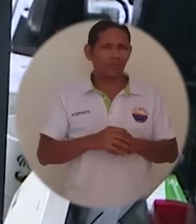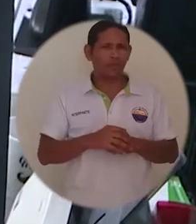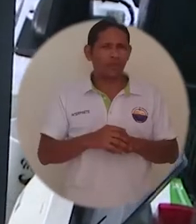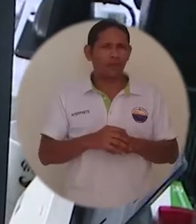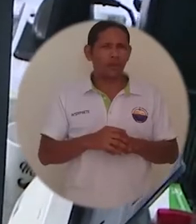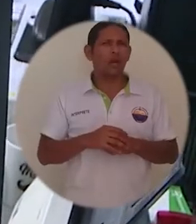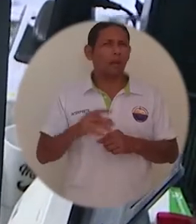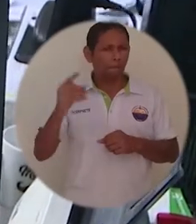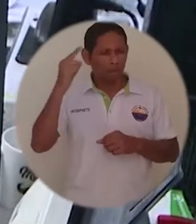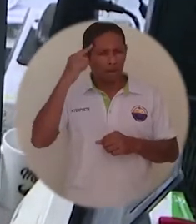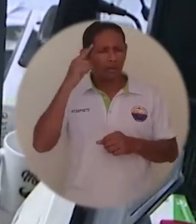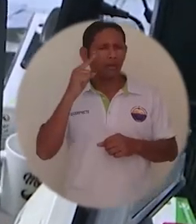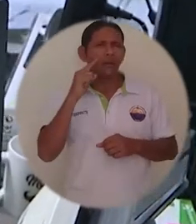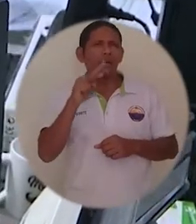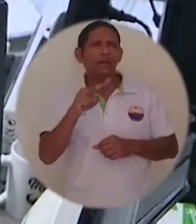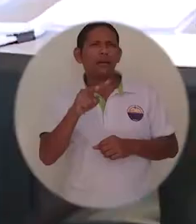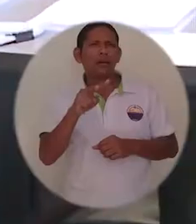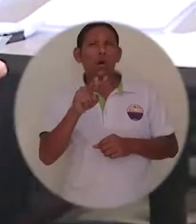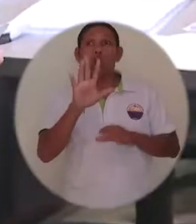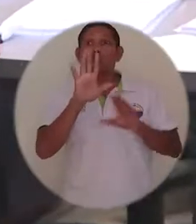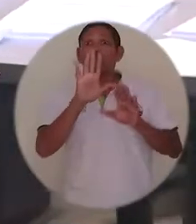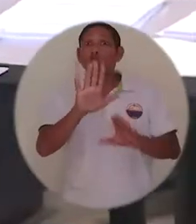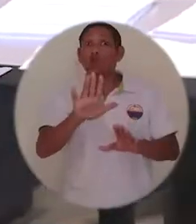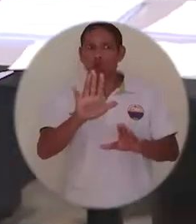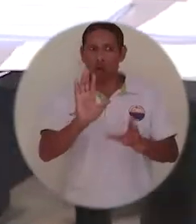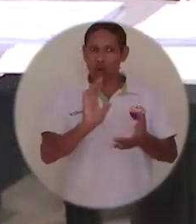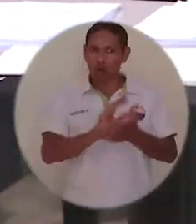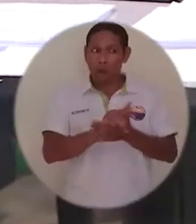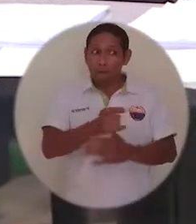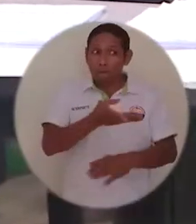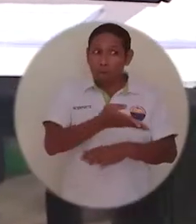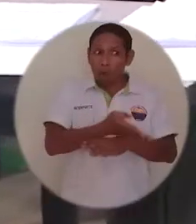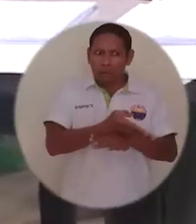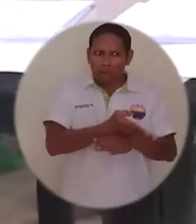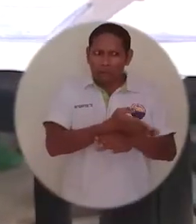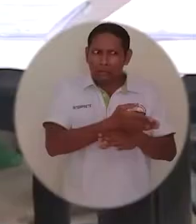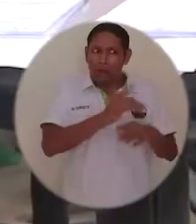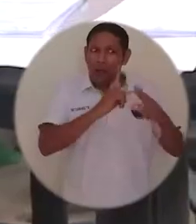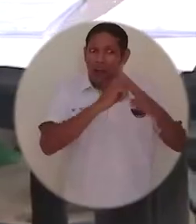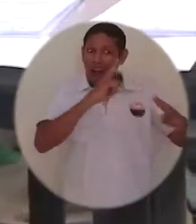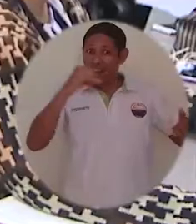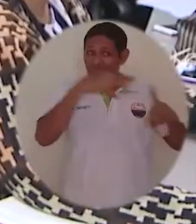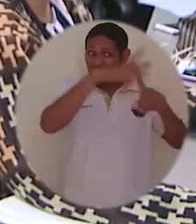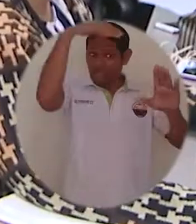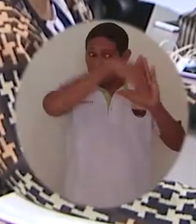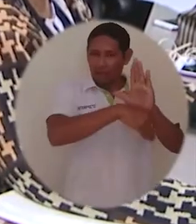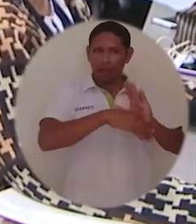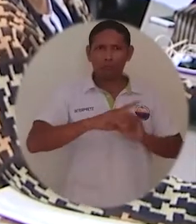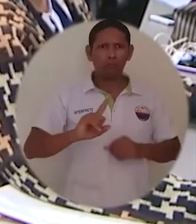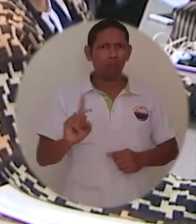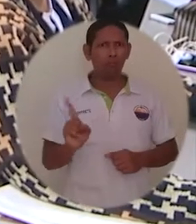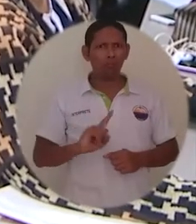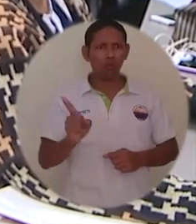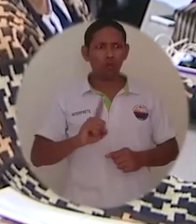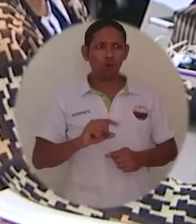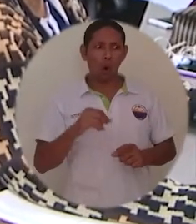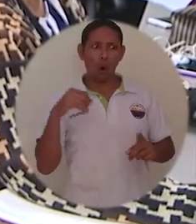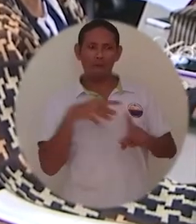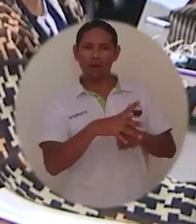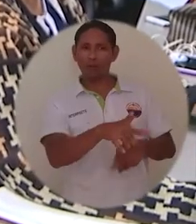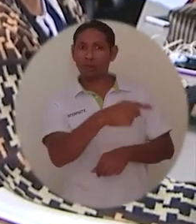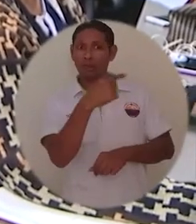importante que vería yo en la propuesta es que no amenaza con la estabilidad financiera de la universidad,